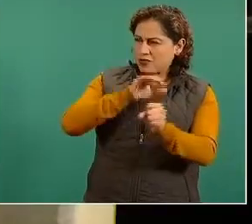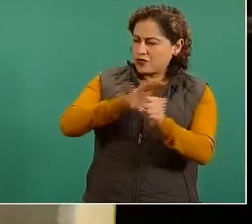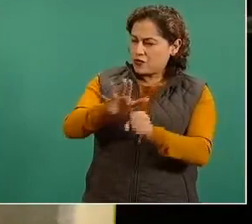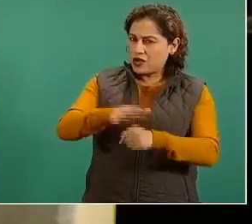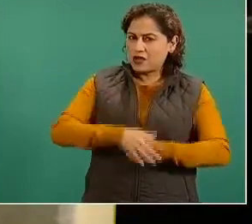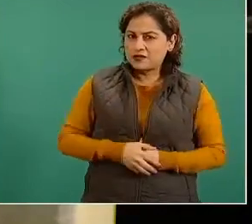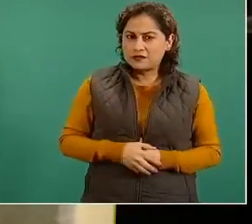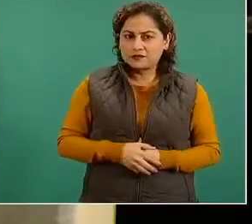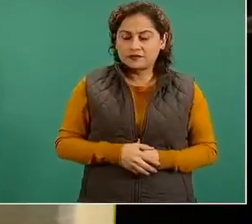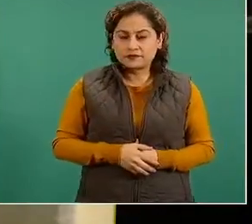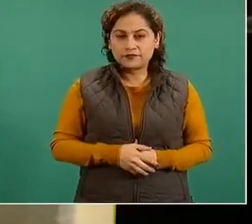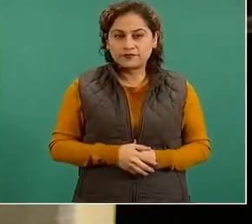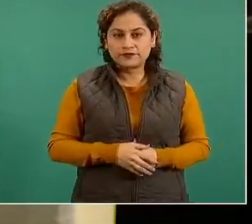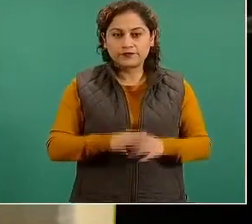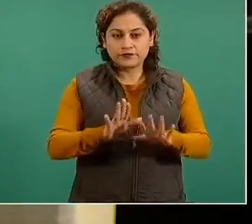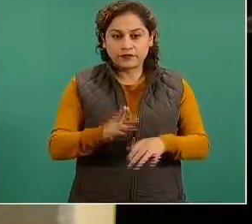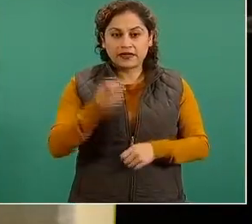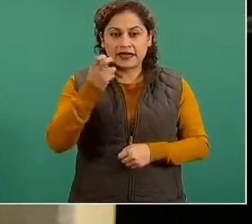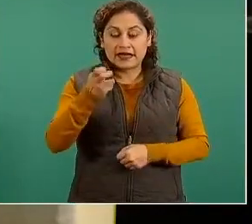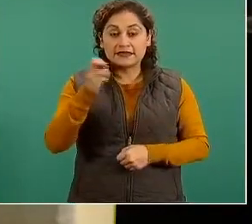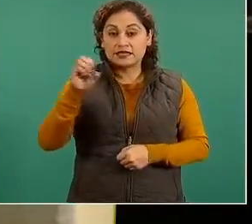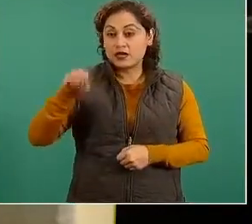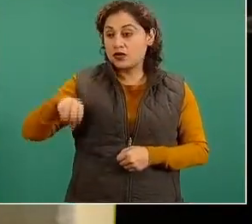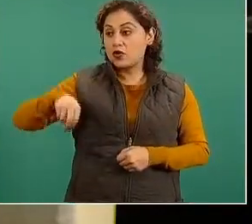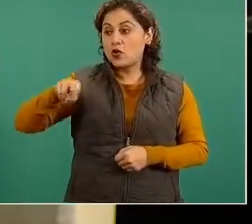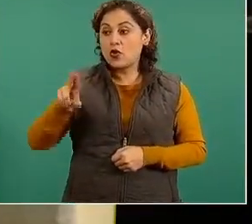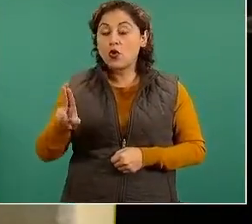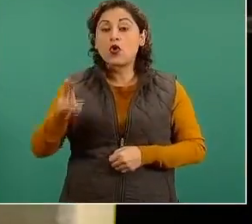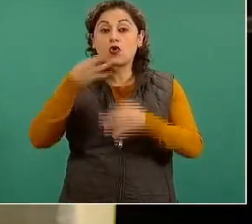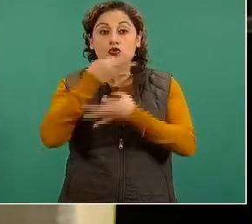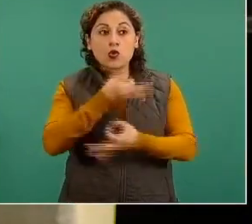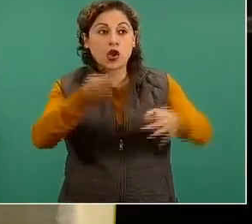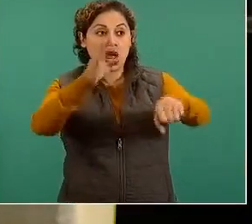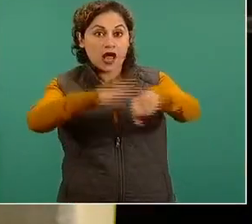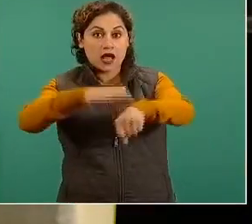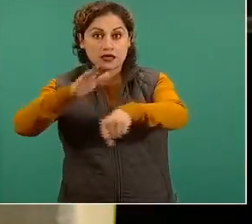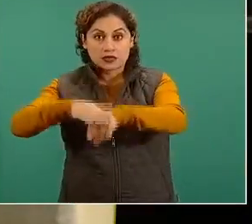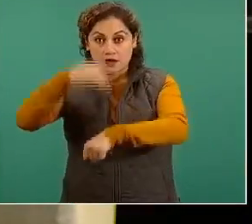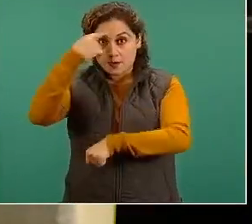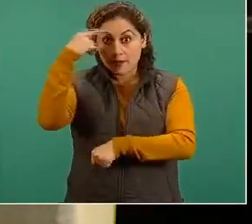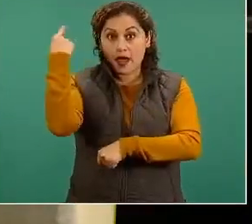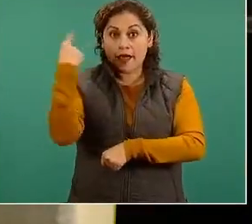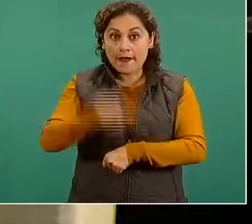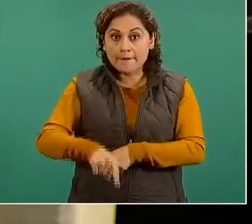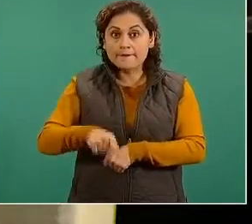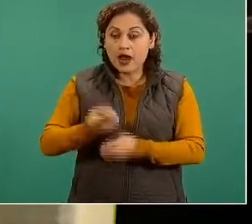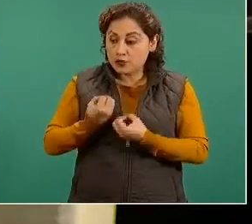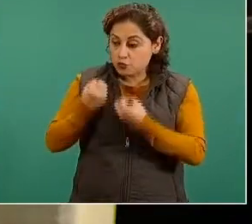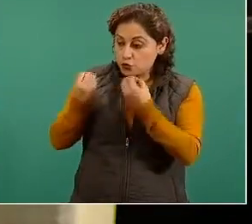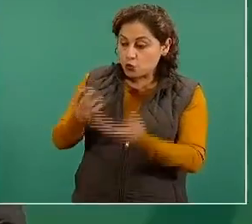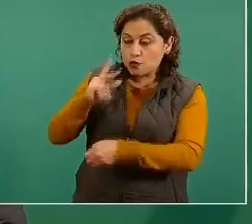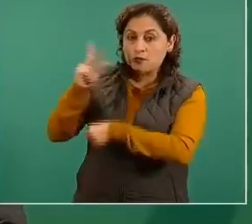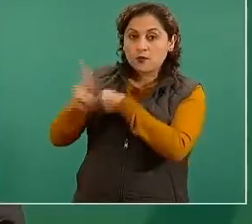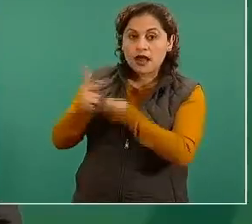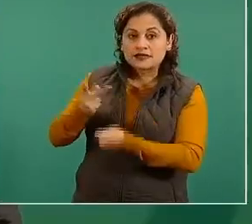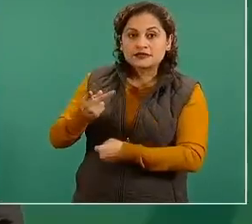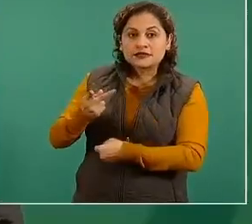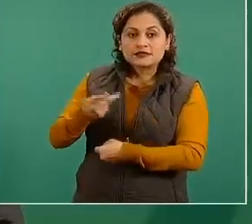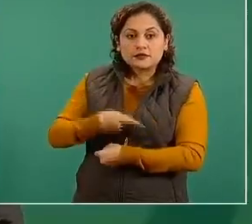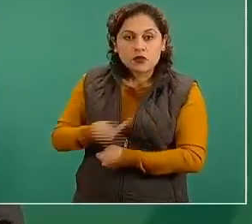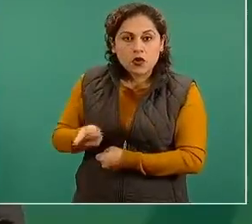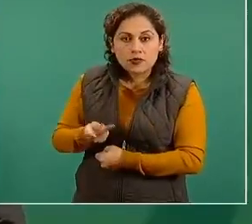o en la atención de este llamado de la ONU para que se bajen las dosis que lleguen a nuestro país. Ok.